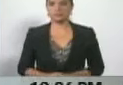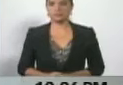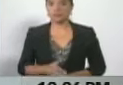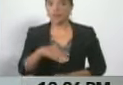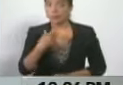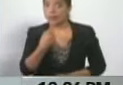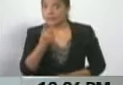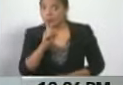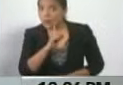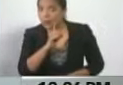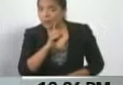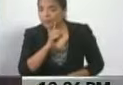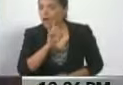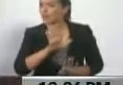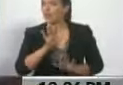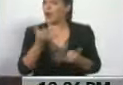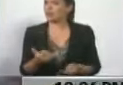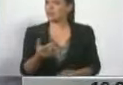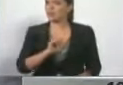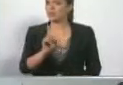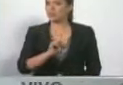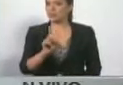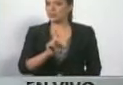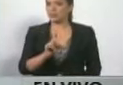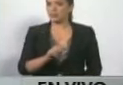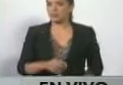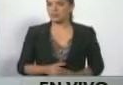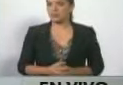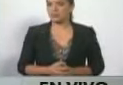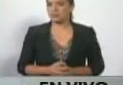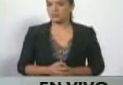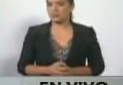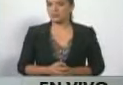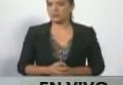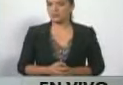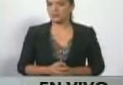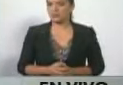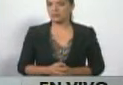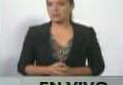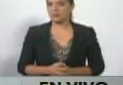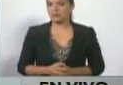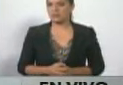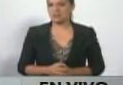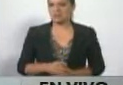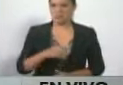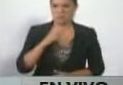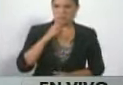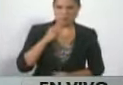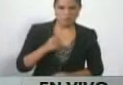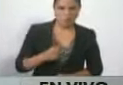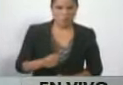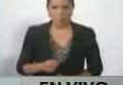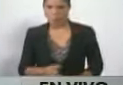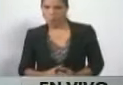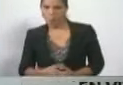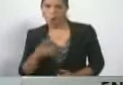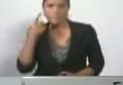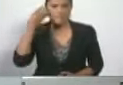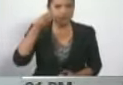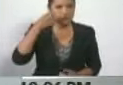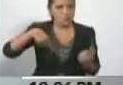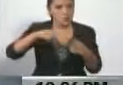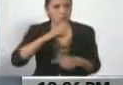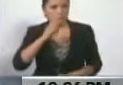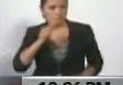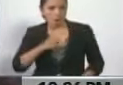lo digamos ahorita, pero podemos decir el nombre. No, yo me lo he reservado. Porque es uno lo que se da de bravón, pues, de que él es más bravo que todo el mundo dentro de la derecha.